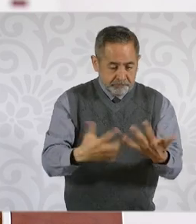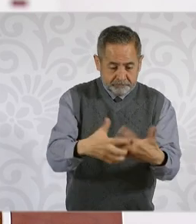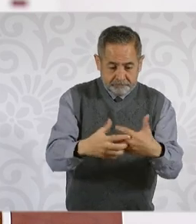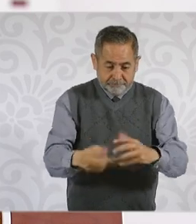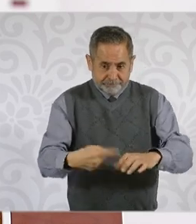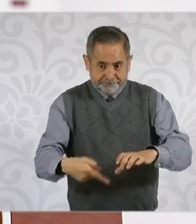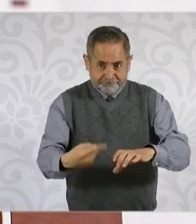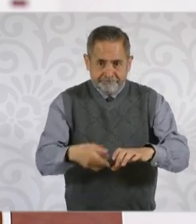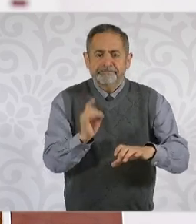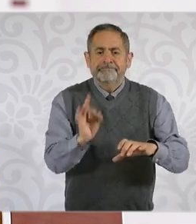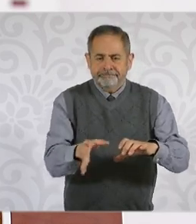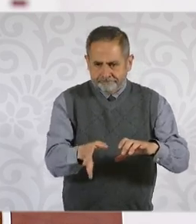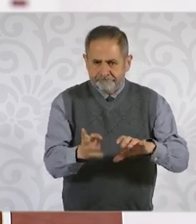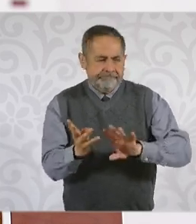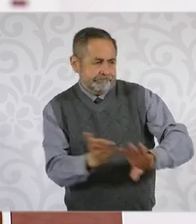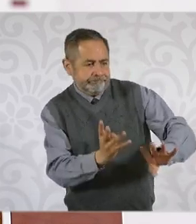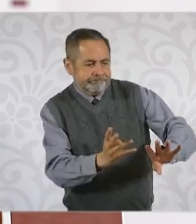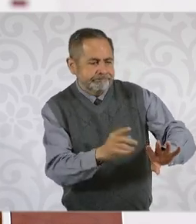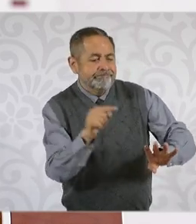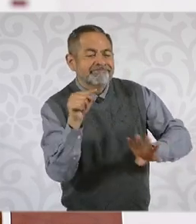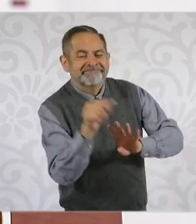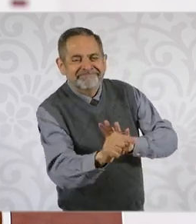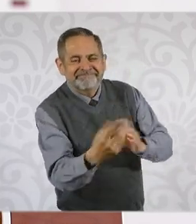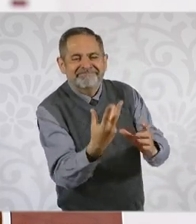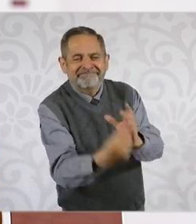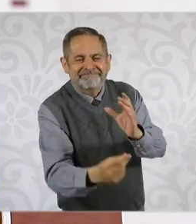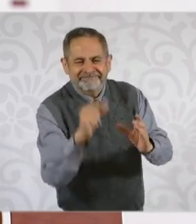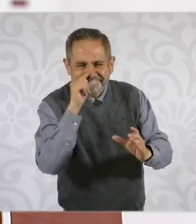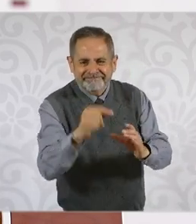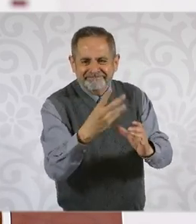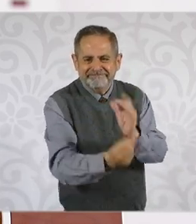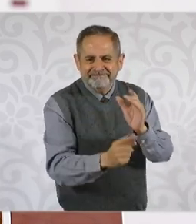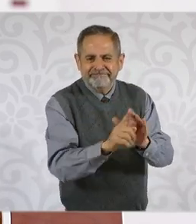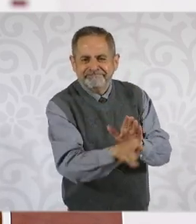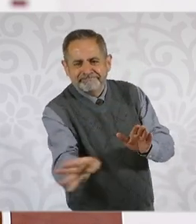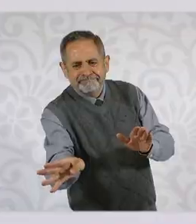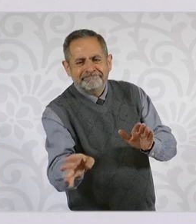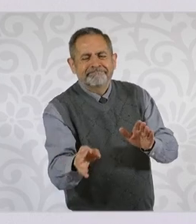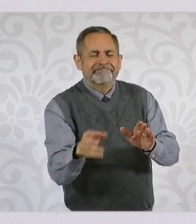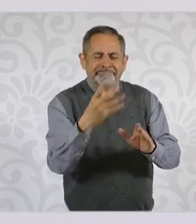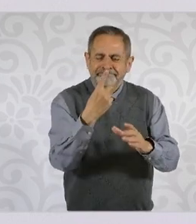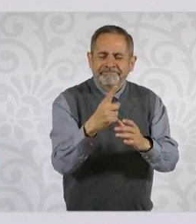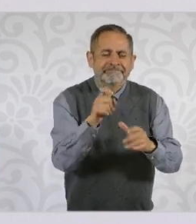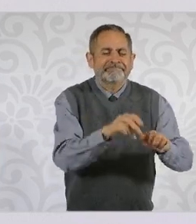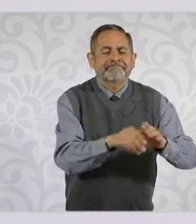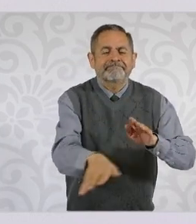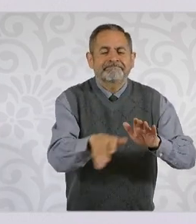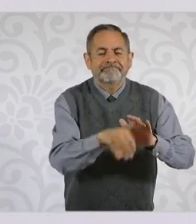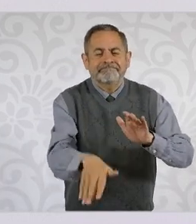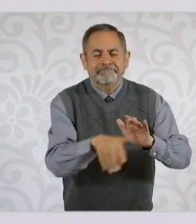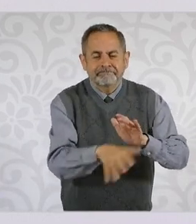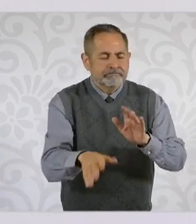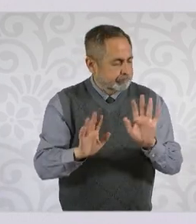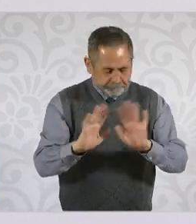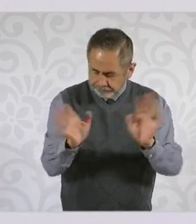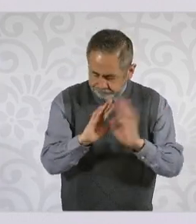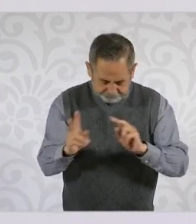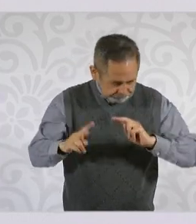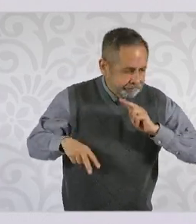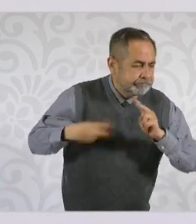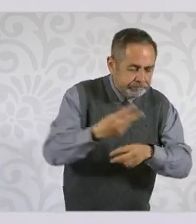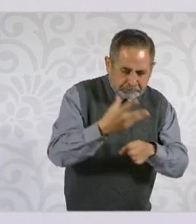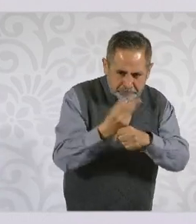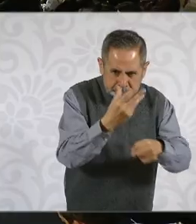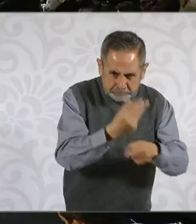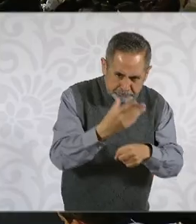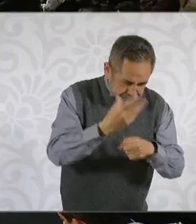pero hay una fuga de agua en un ducto, en una tubería y se está arreglando esta fuga de agua